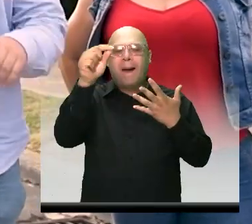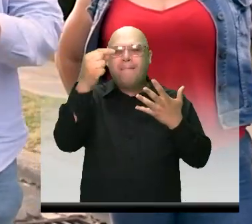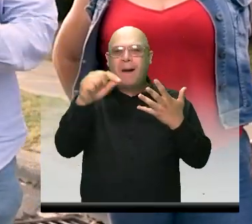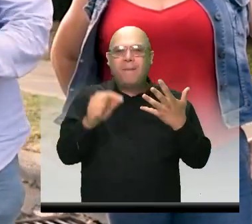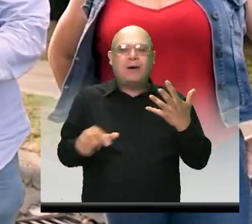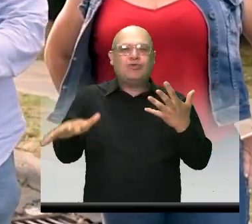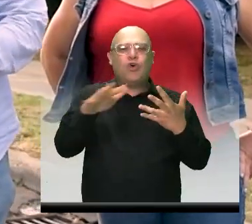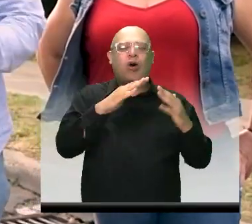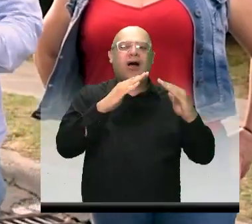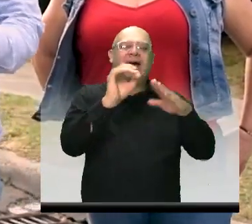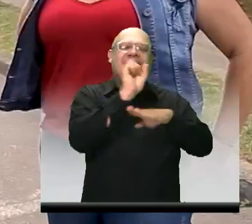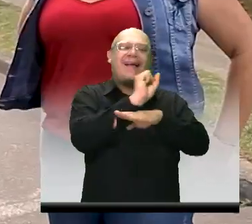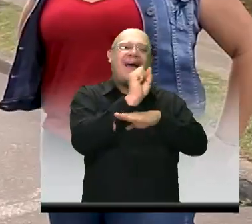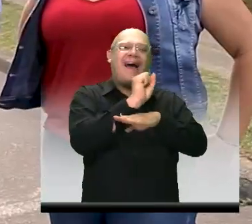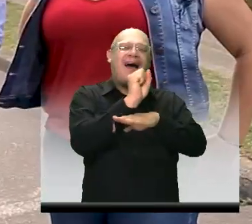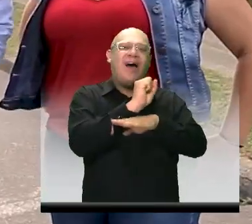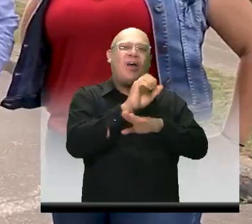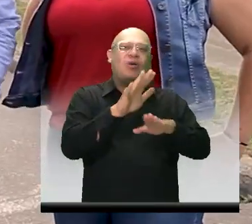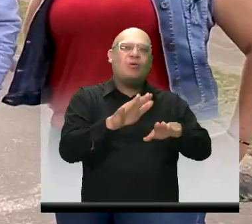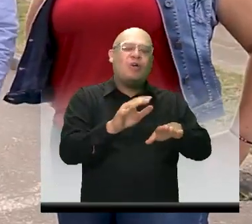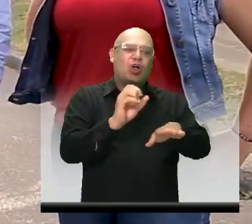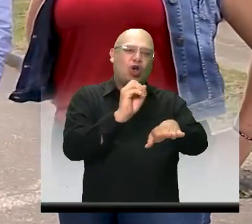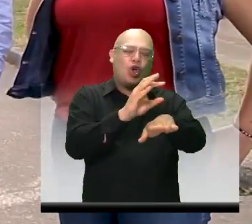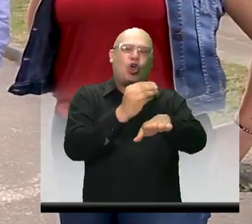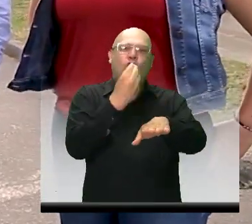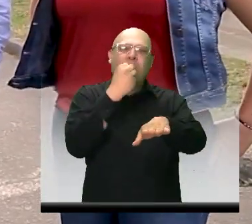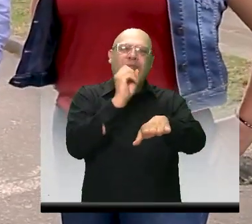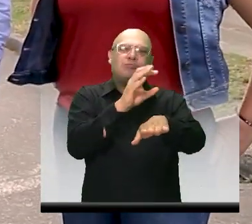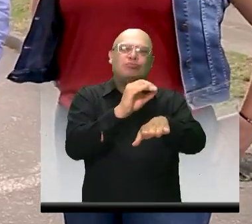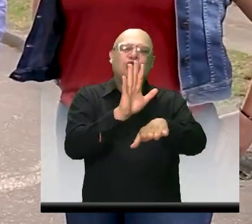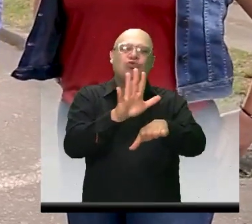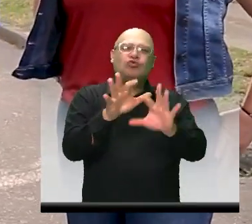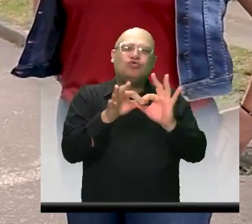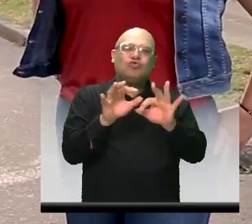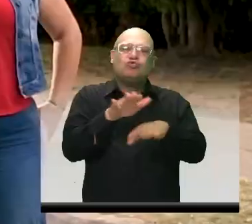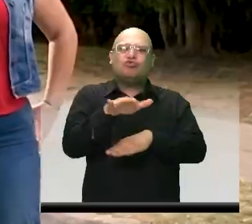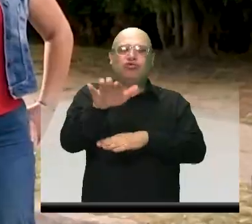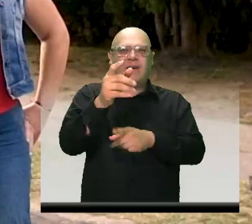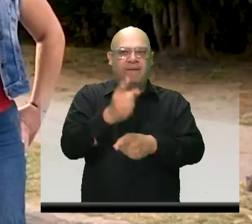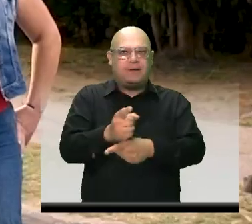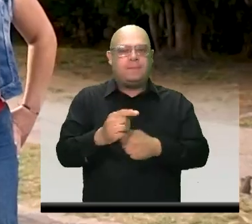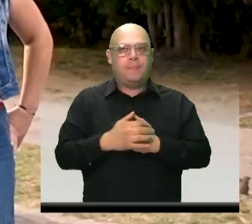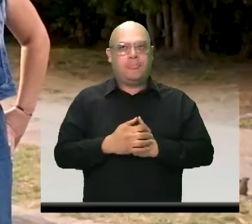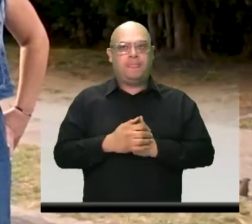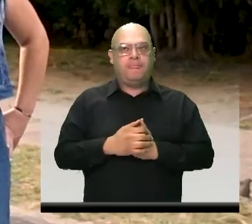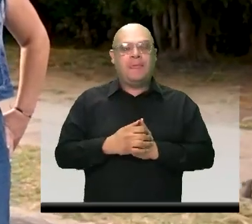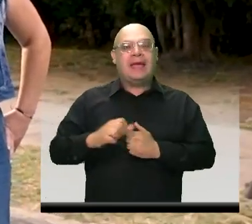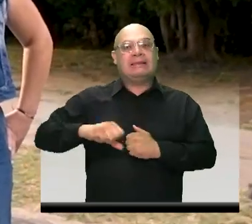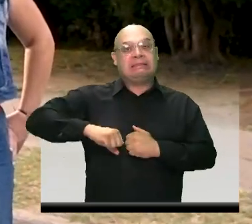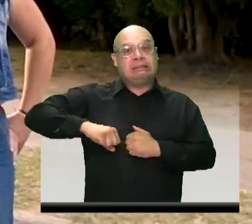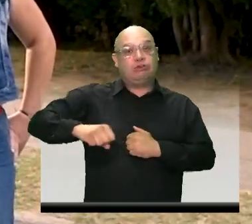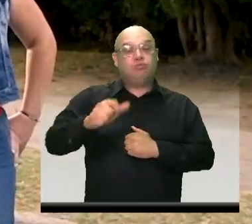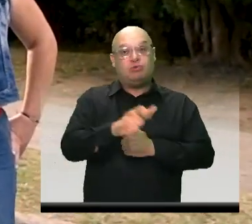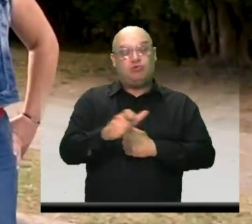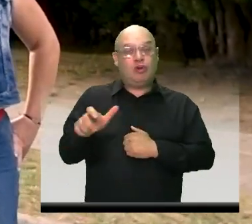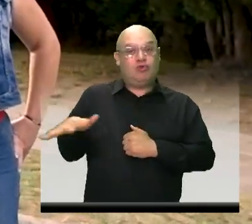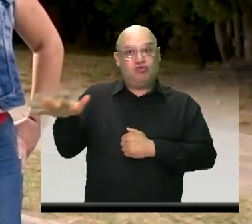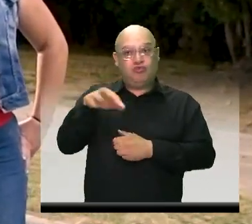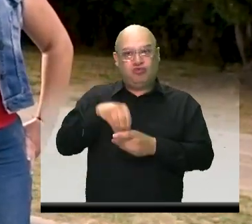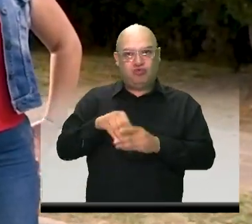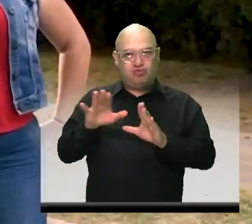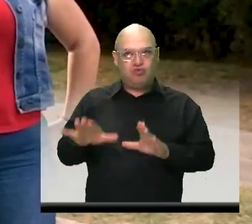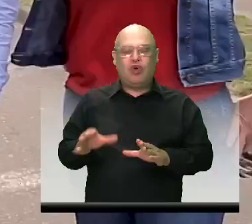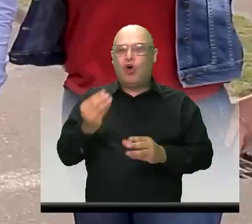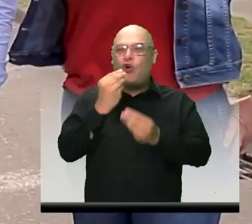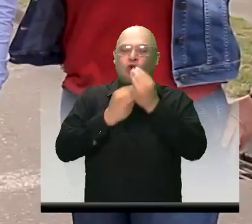vehículos que transportan víveres y de todo en la ciudad. Es un control permanente pensando en el derecho del consumidor, en que tengamos alimentos de